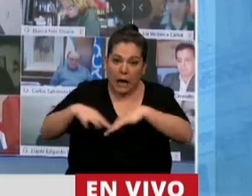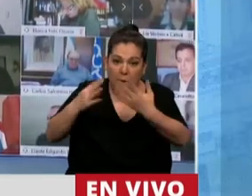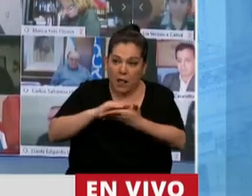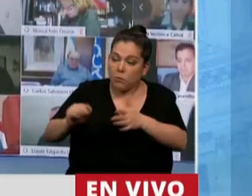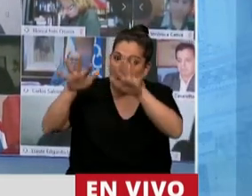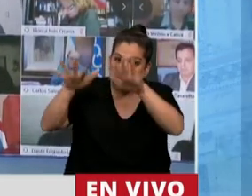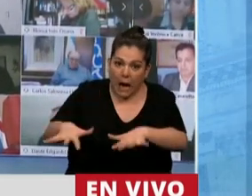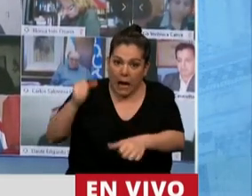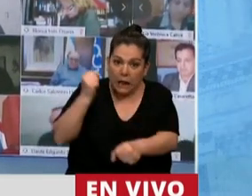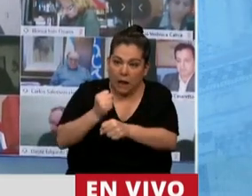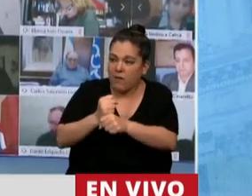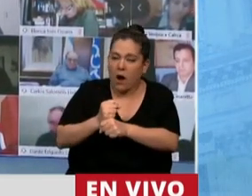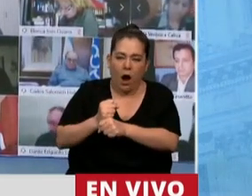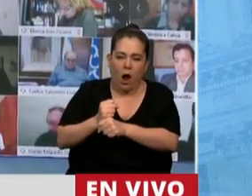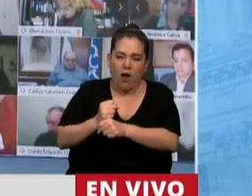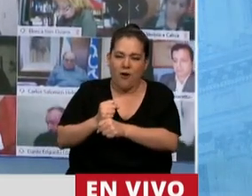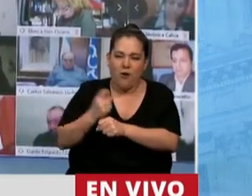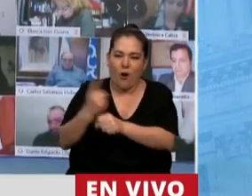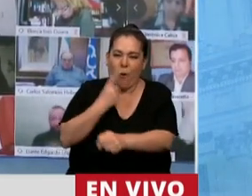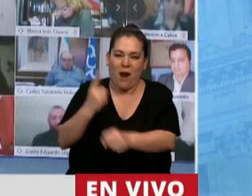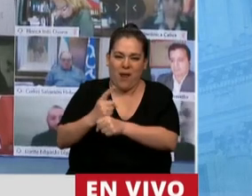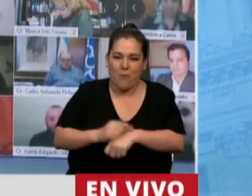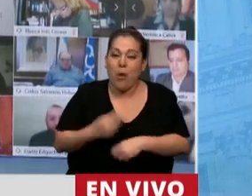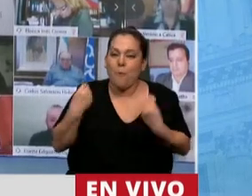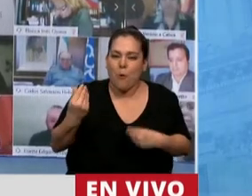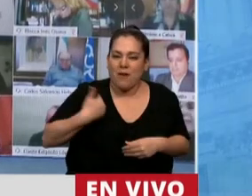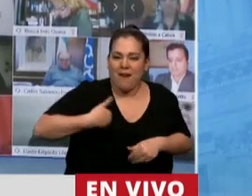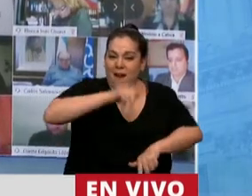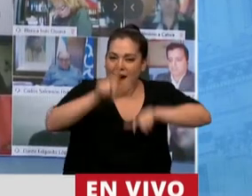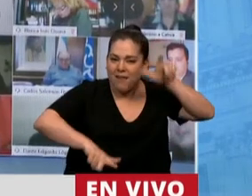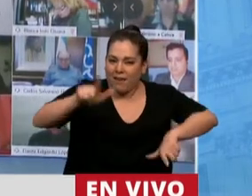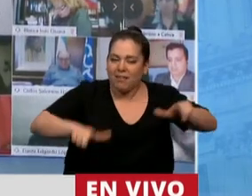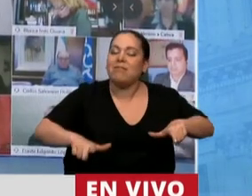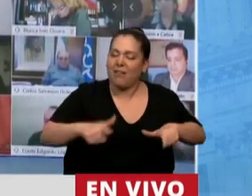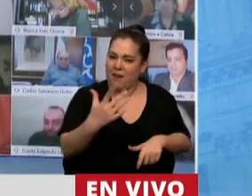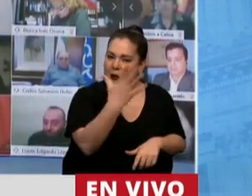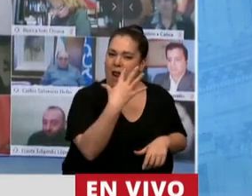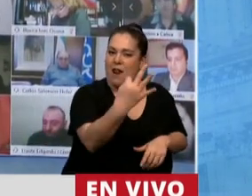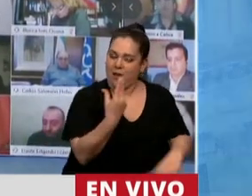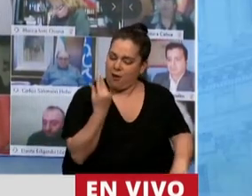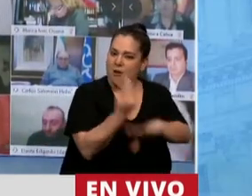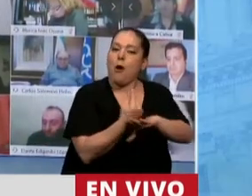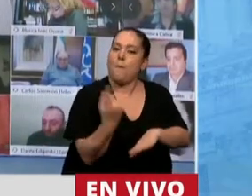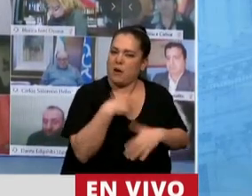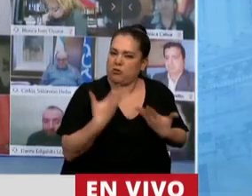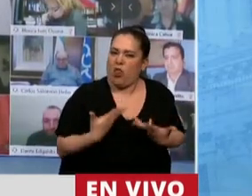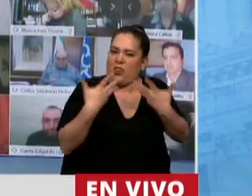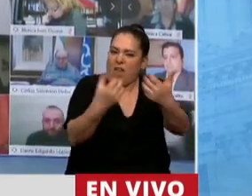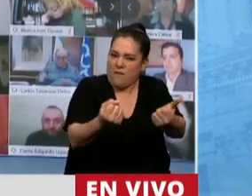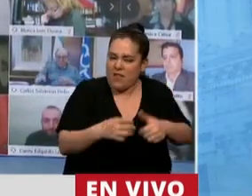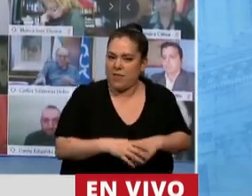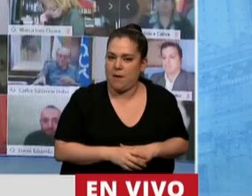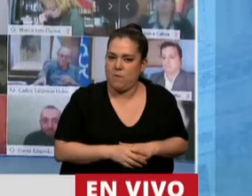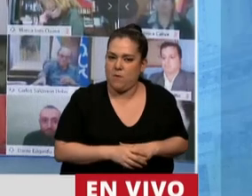Parlamento que no lo van a lograr porque el pueblo argentino nos eligió para que lo defendamos,